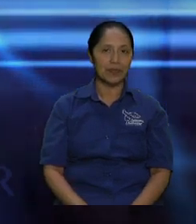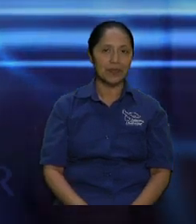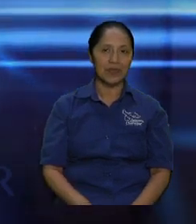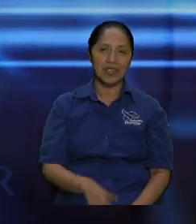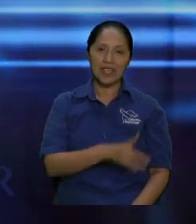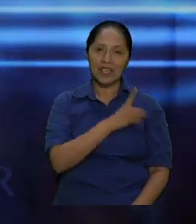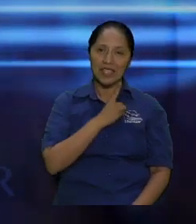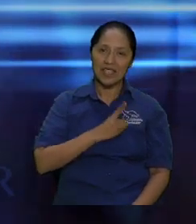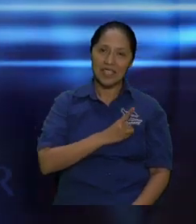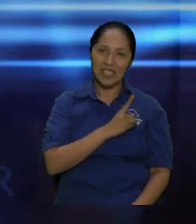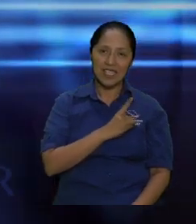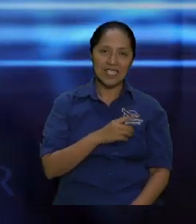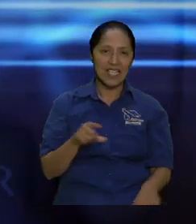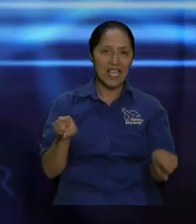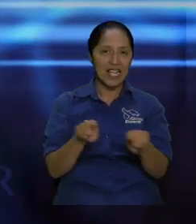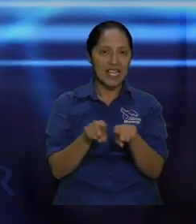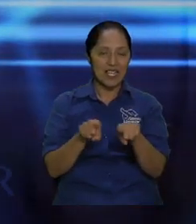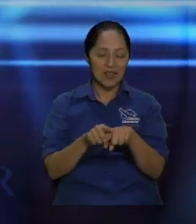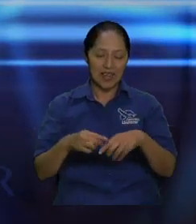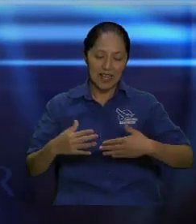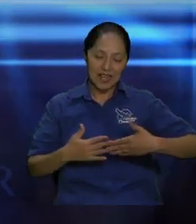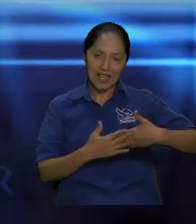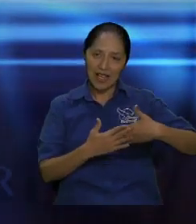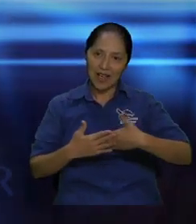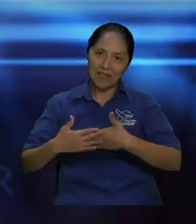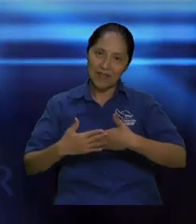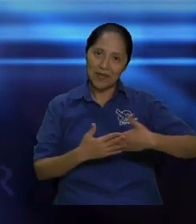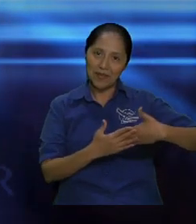desean como niños recién nacidos la leche pura de la palabra